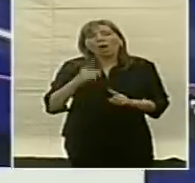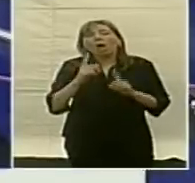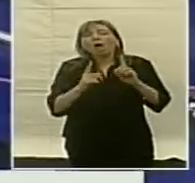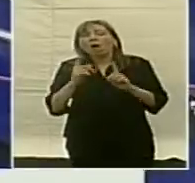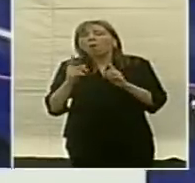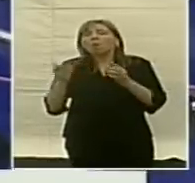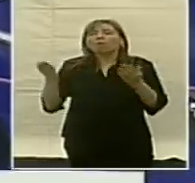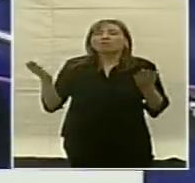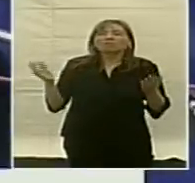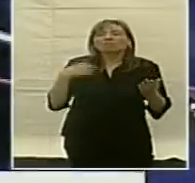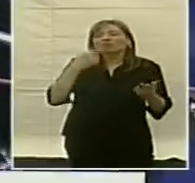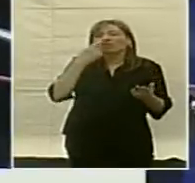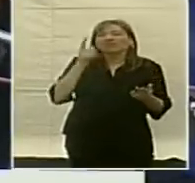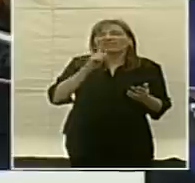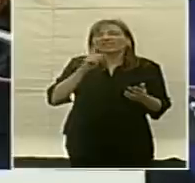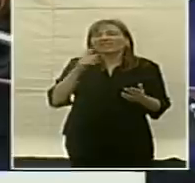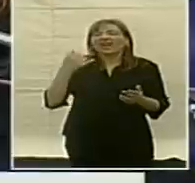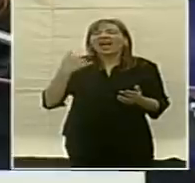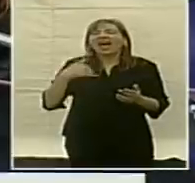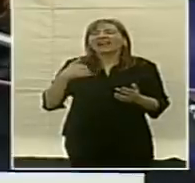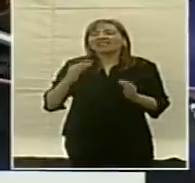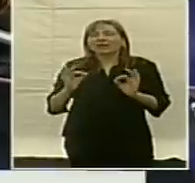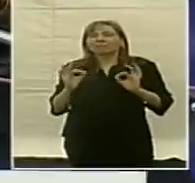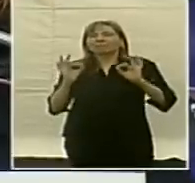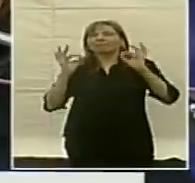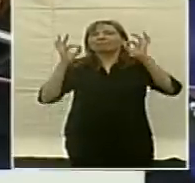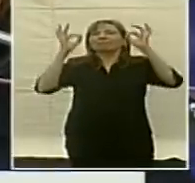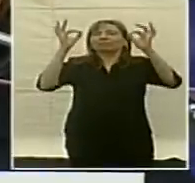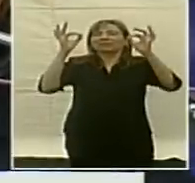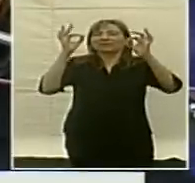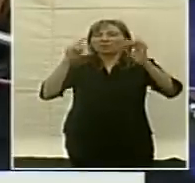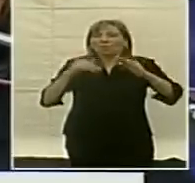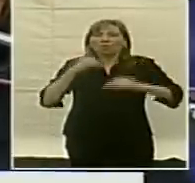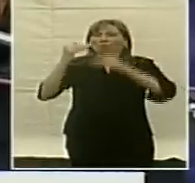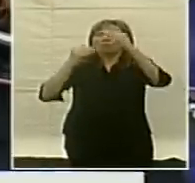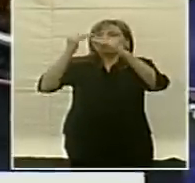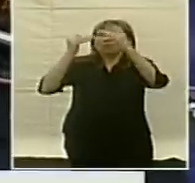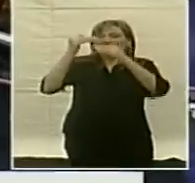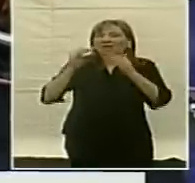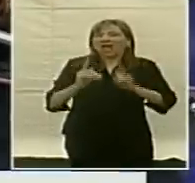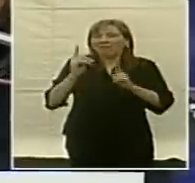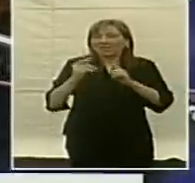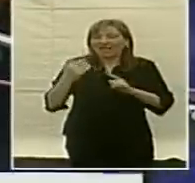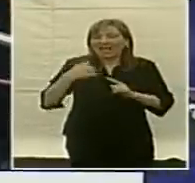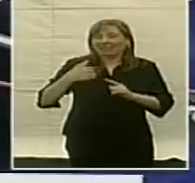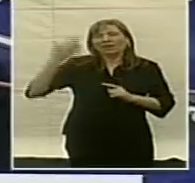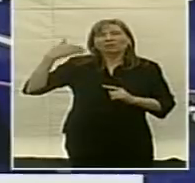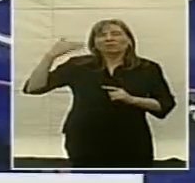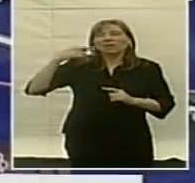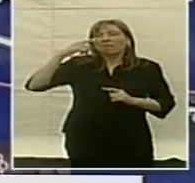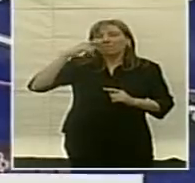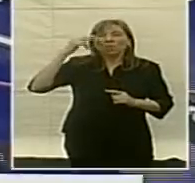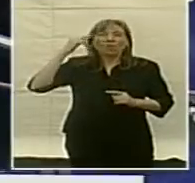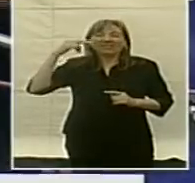no le interesaba que la Argentina pudiera alcanzar ese magnífico desarrollo que estaba adquiriendo allá por los años